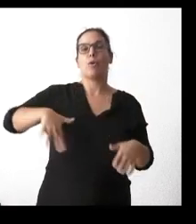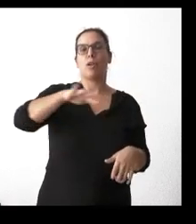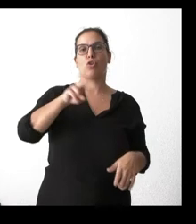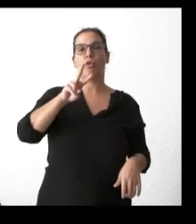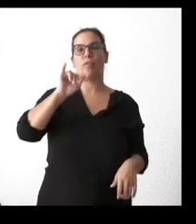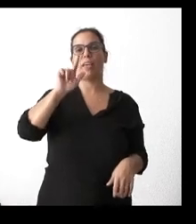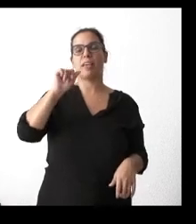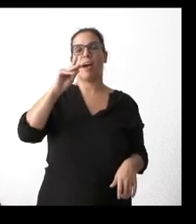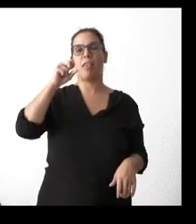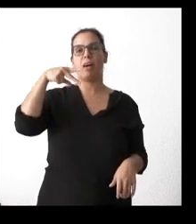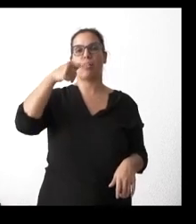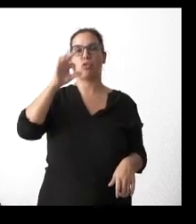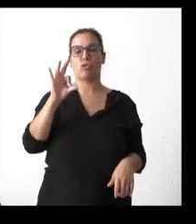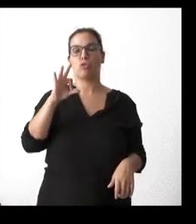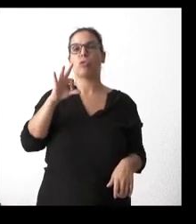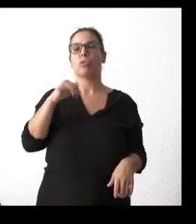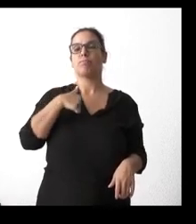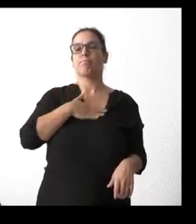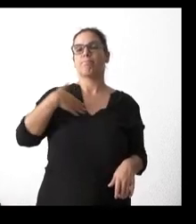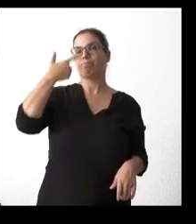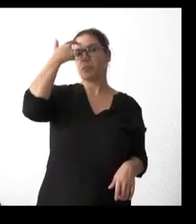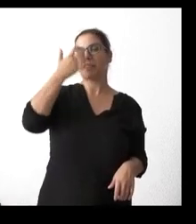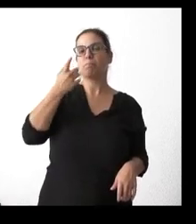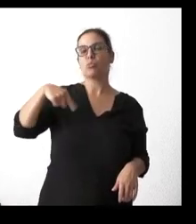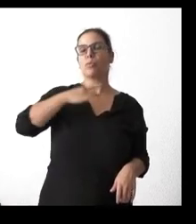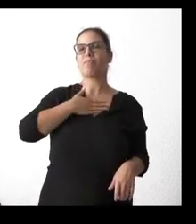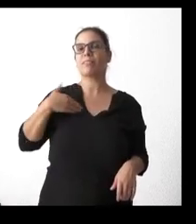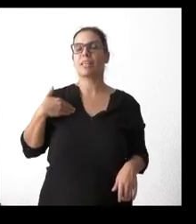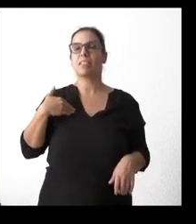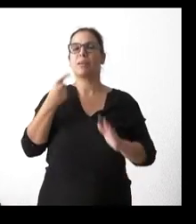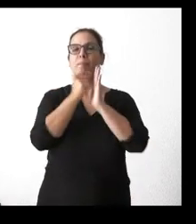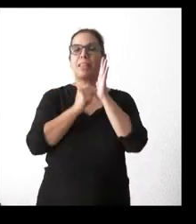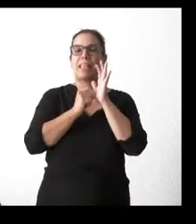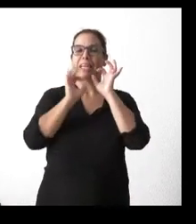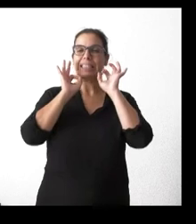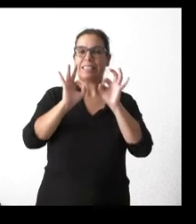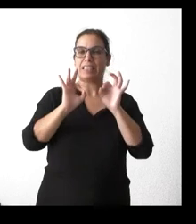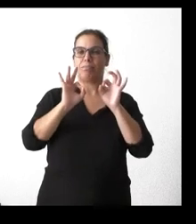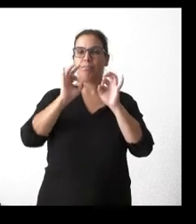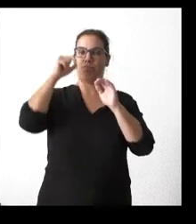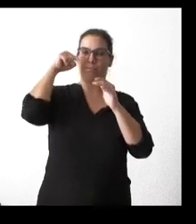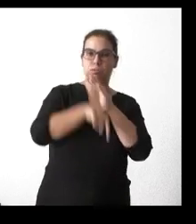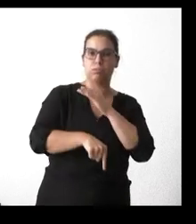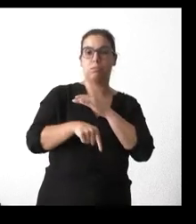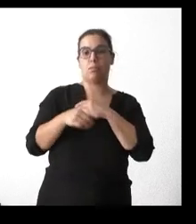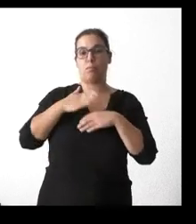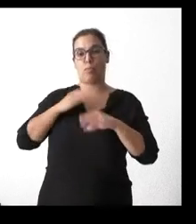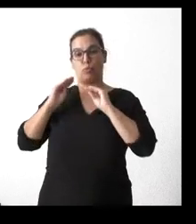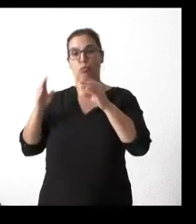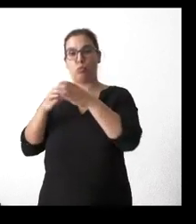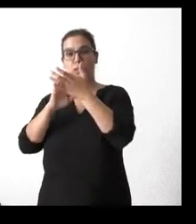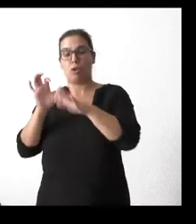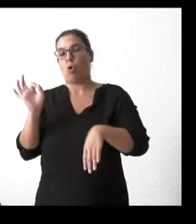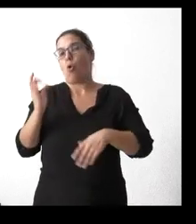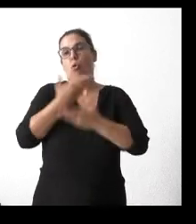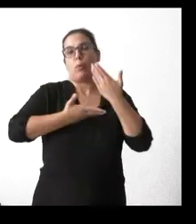también querría saber si está en el ánimo concretar medidas por sí misma la Junta de Castilla y León o un acuerdo con el Ministerio